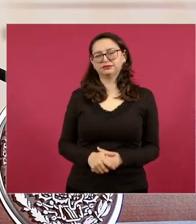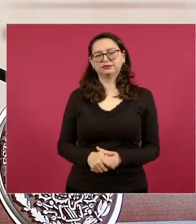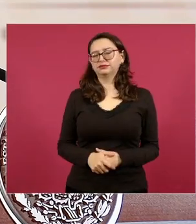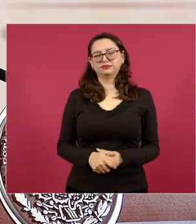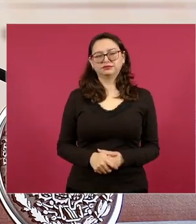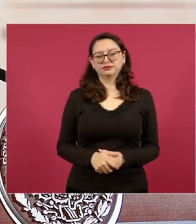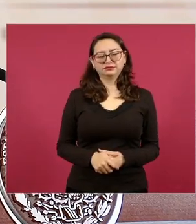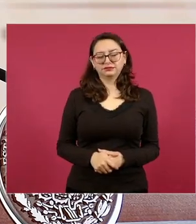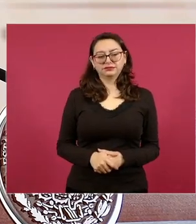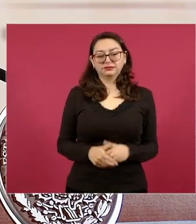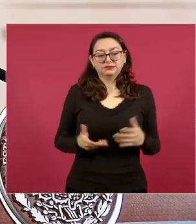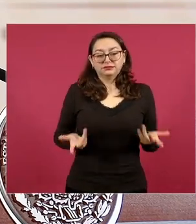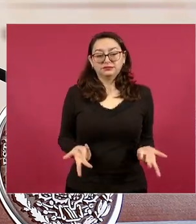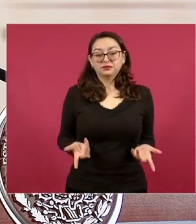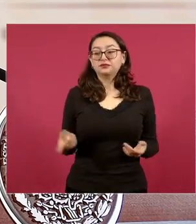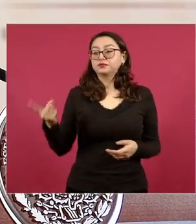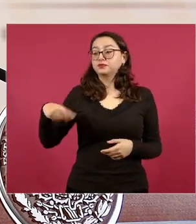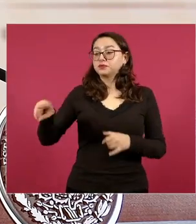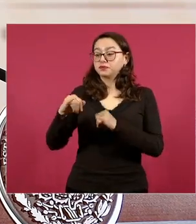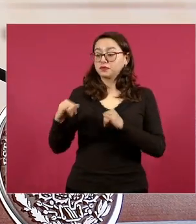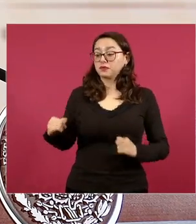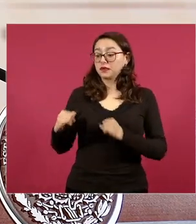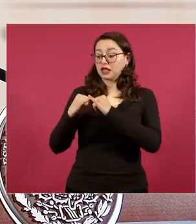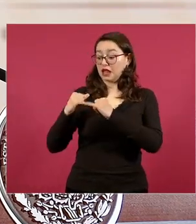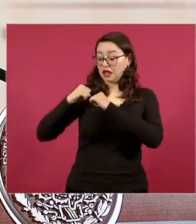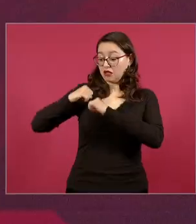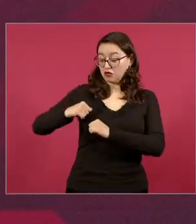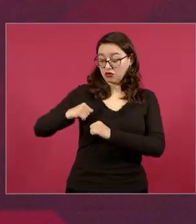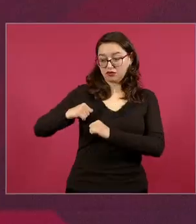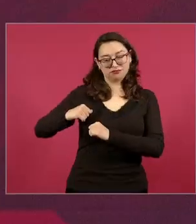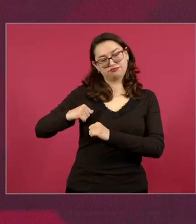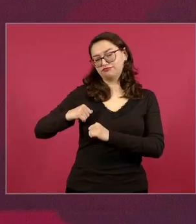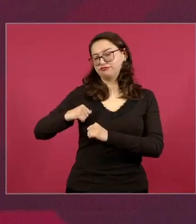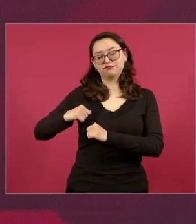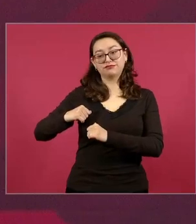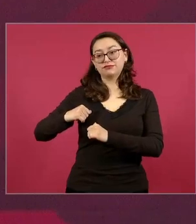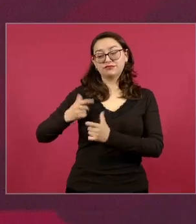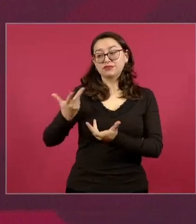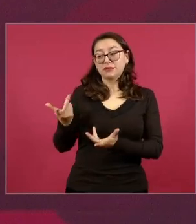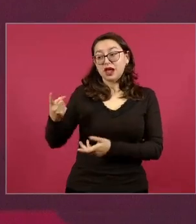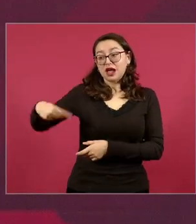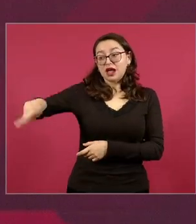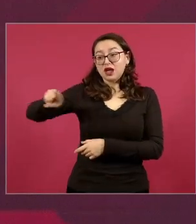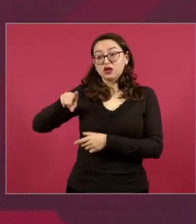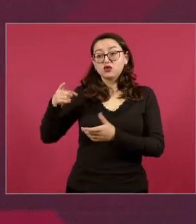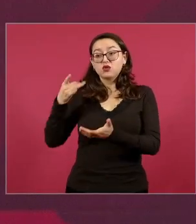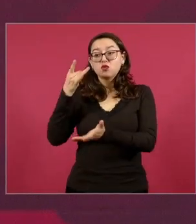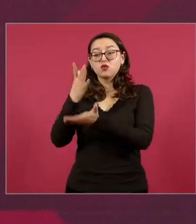de cuentas son instrumentos al servicio de grupos de intereses